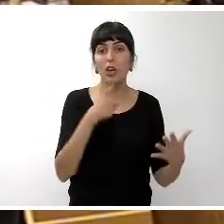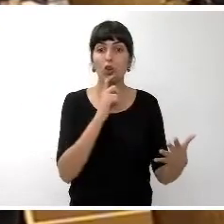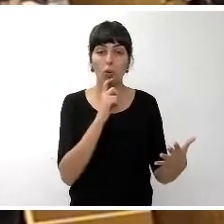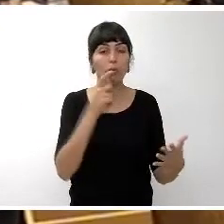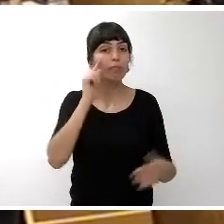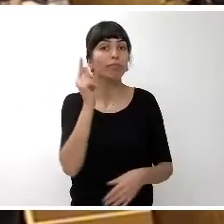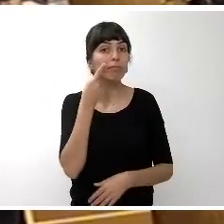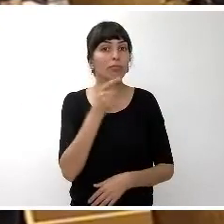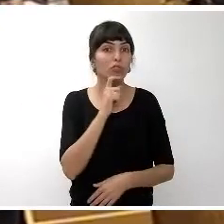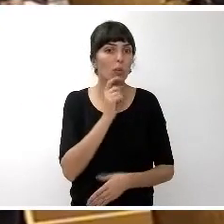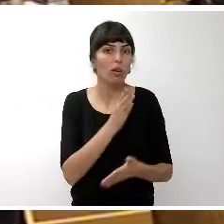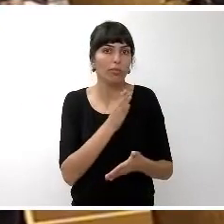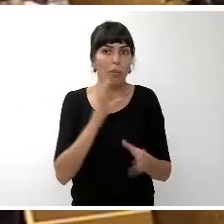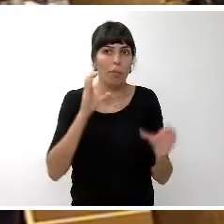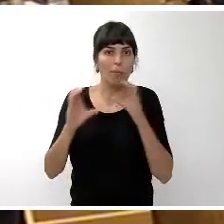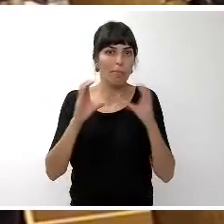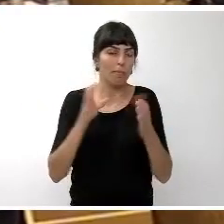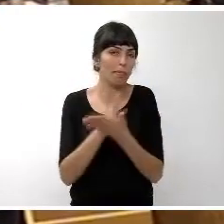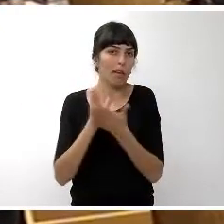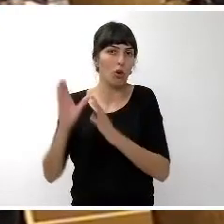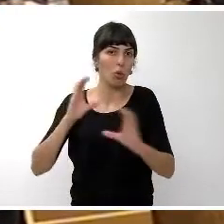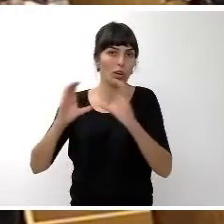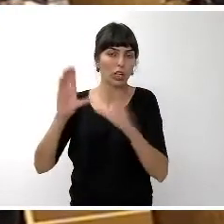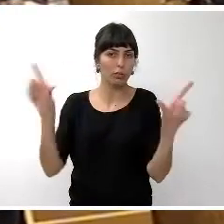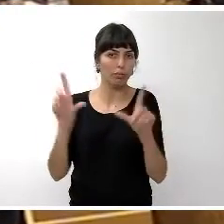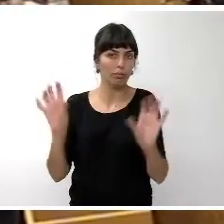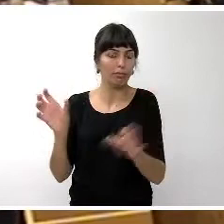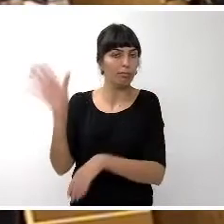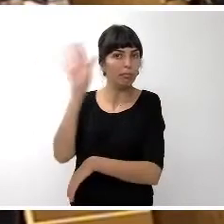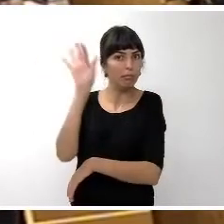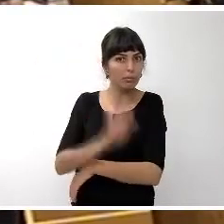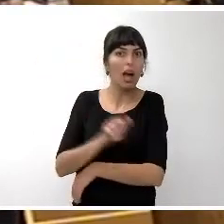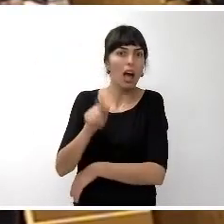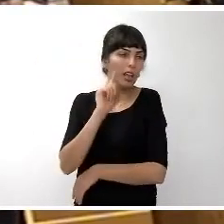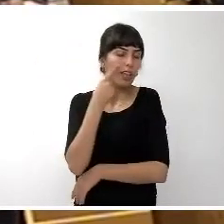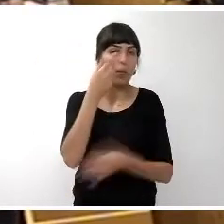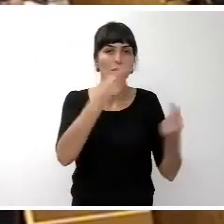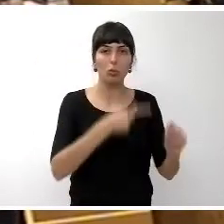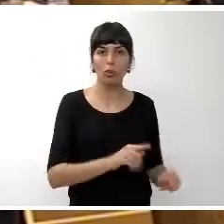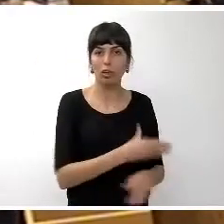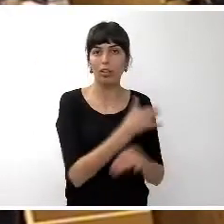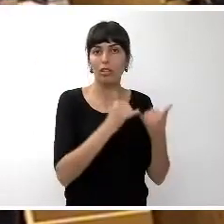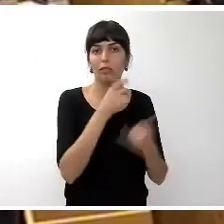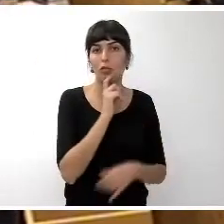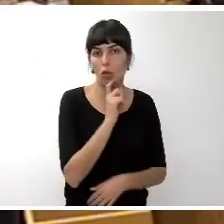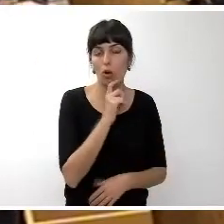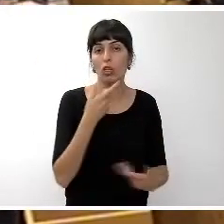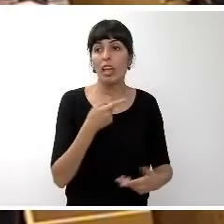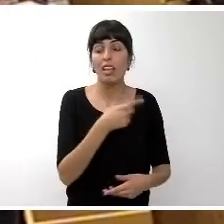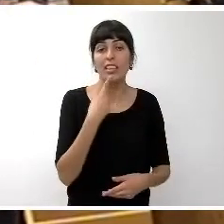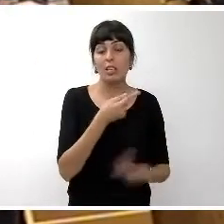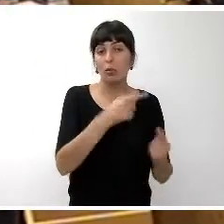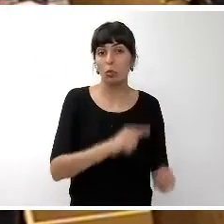través de los medios de comunicación y en ese último titular que se decía que este será el presupuesto más alto de la historia